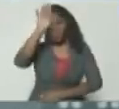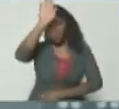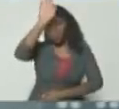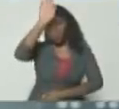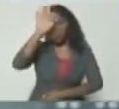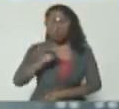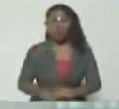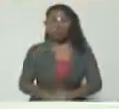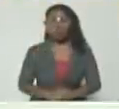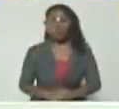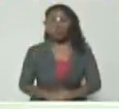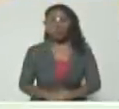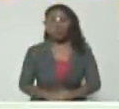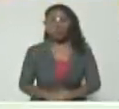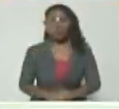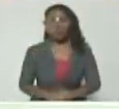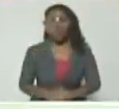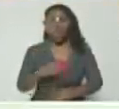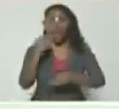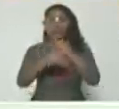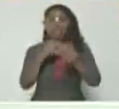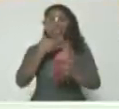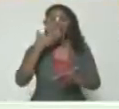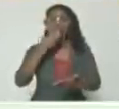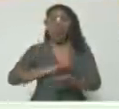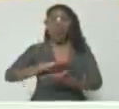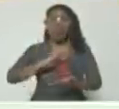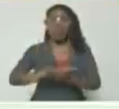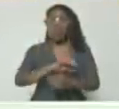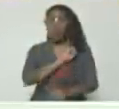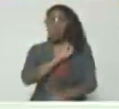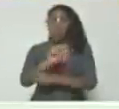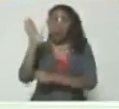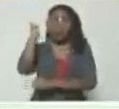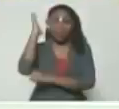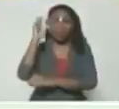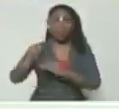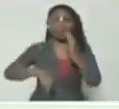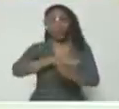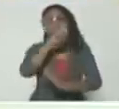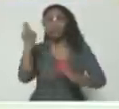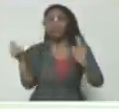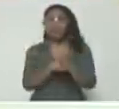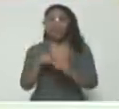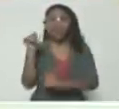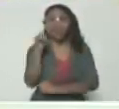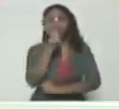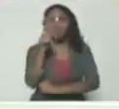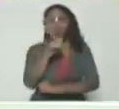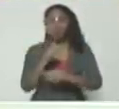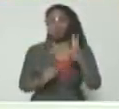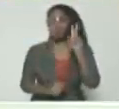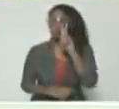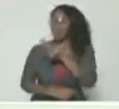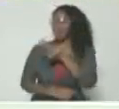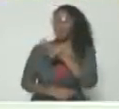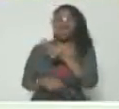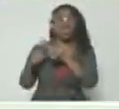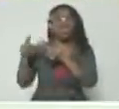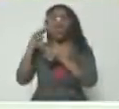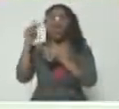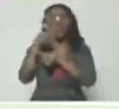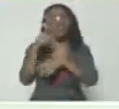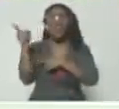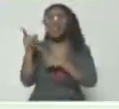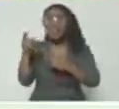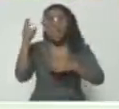mande una carta a la Asamblea General de Fede Cámara. ¿Qué tiene que ver